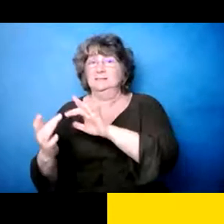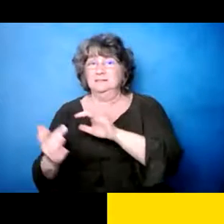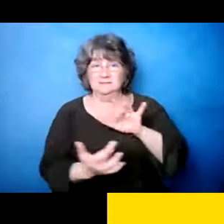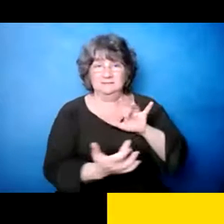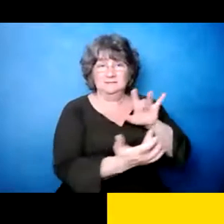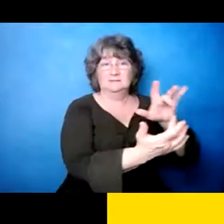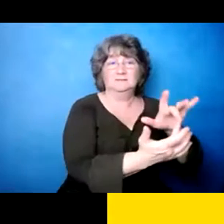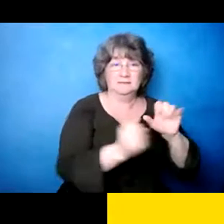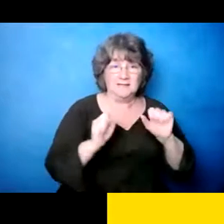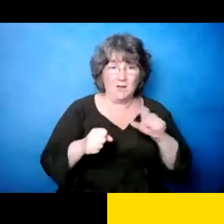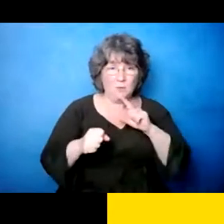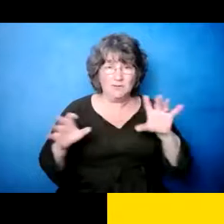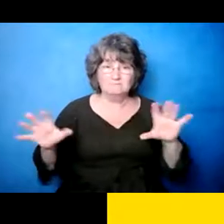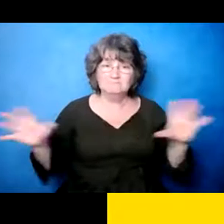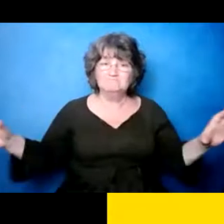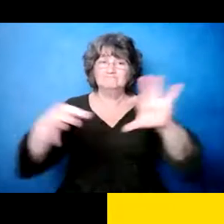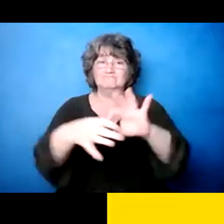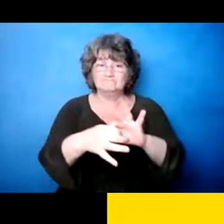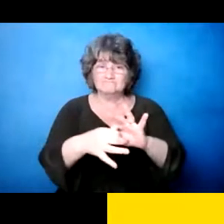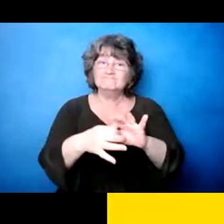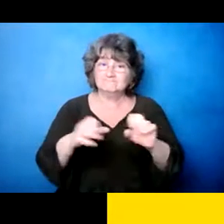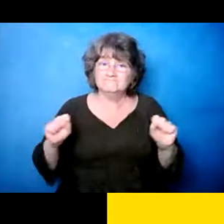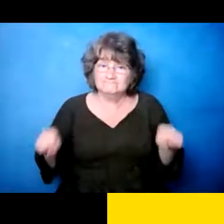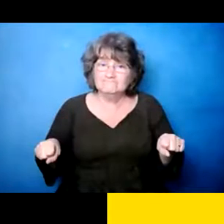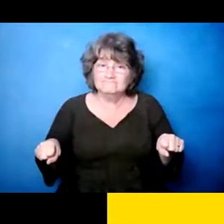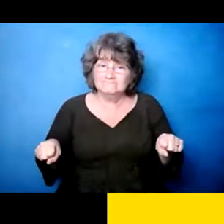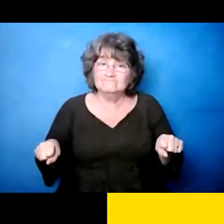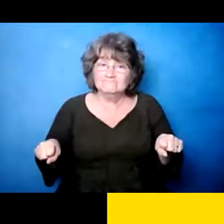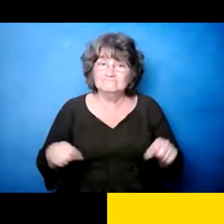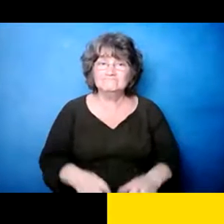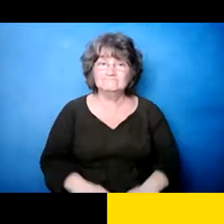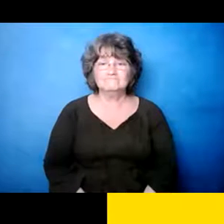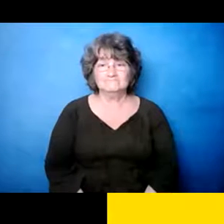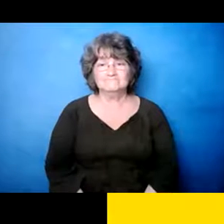eh, eh, a, a, a llegarme a ambos lados.